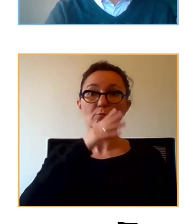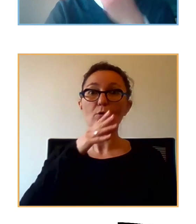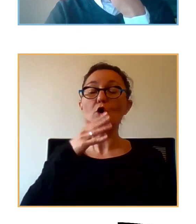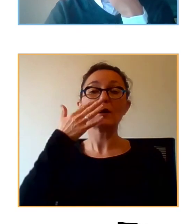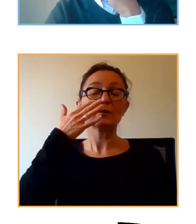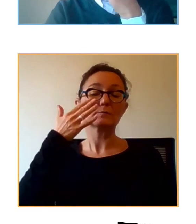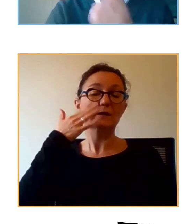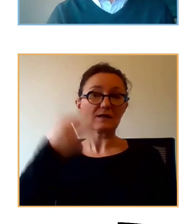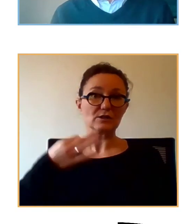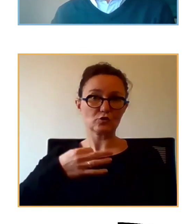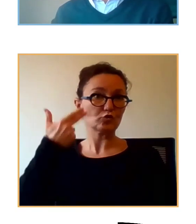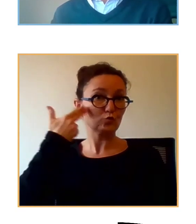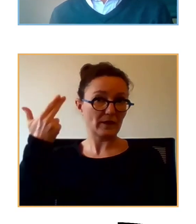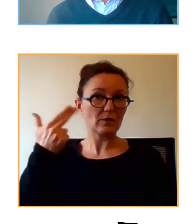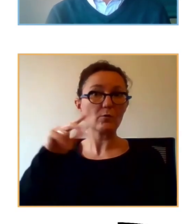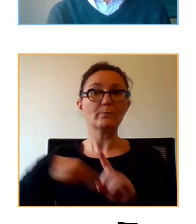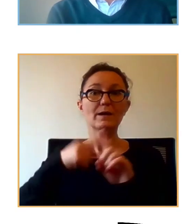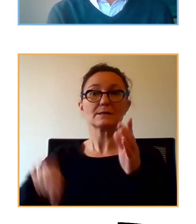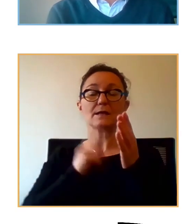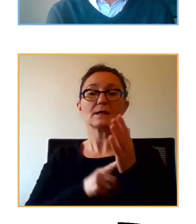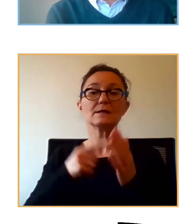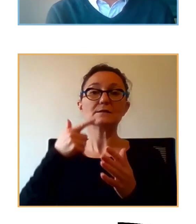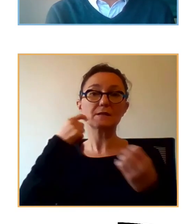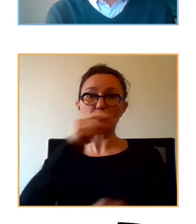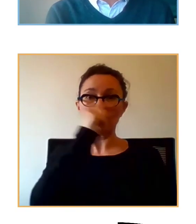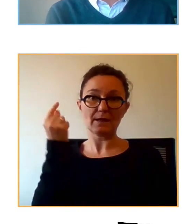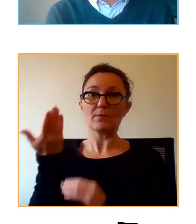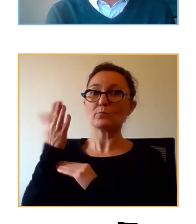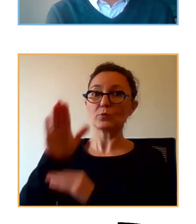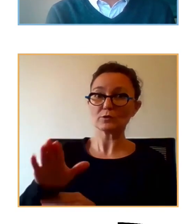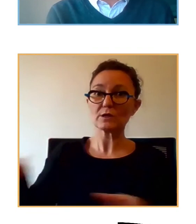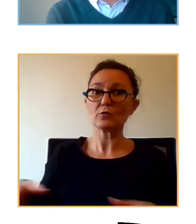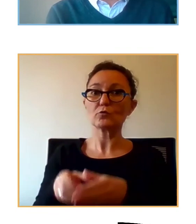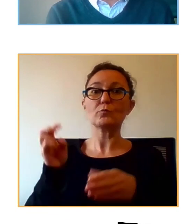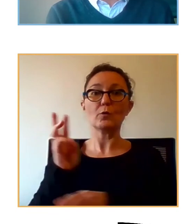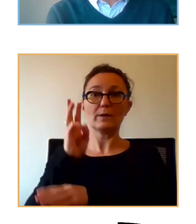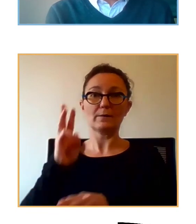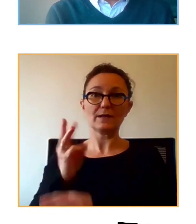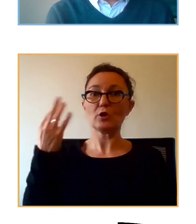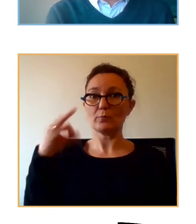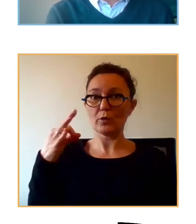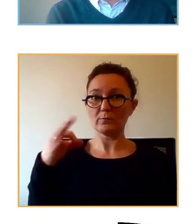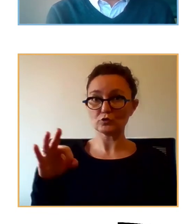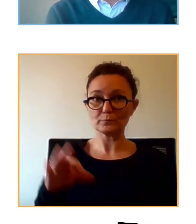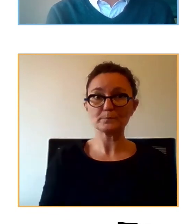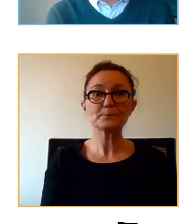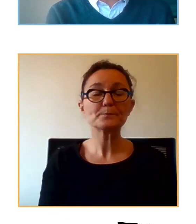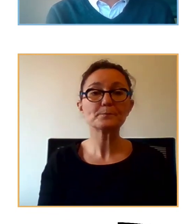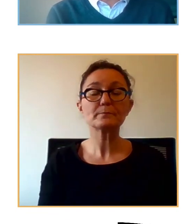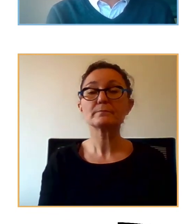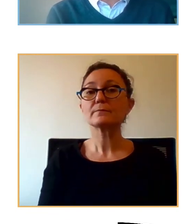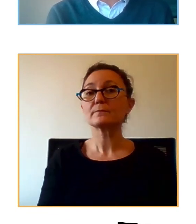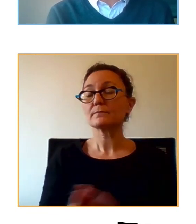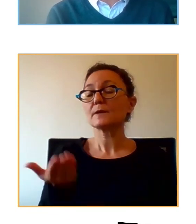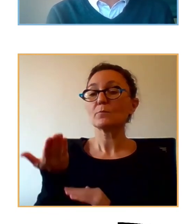del suicidio junto con la ley de salud mental propuesta por el Grupo Parlamentario de Podemos Unidas Podemos. Así que una